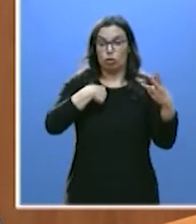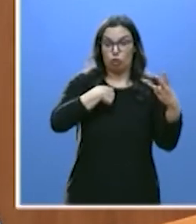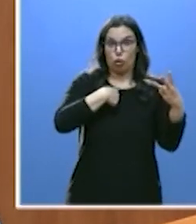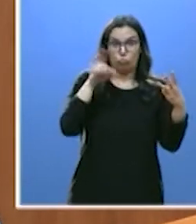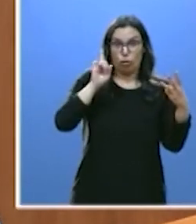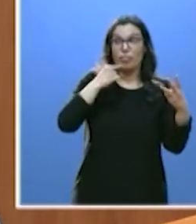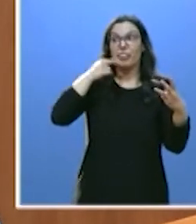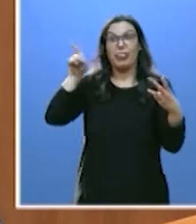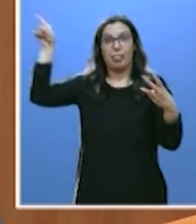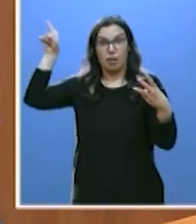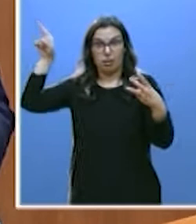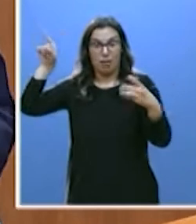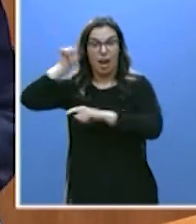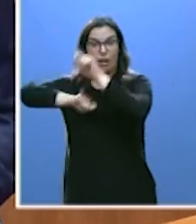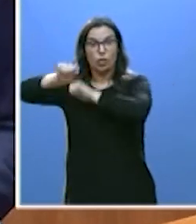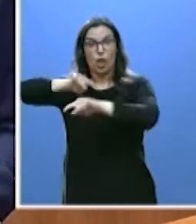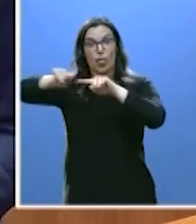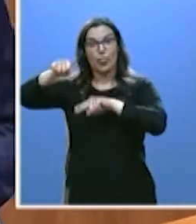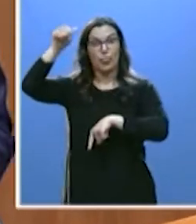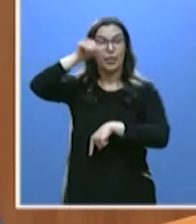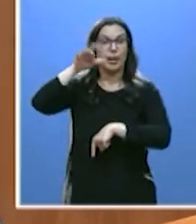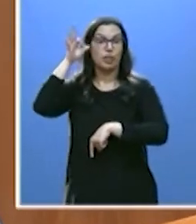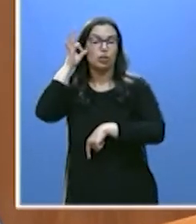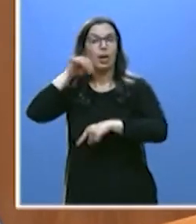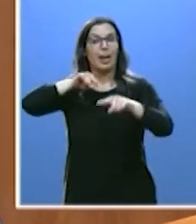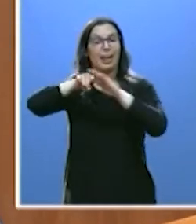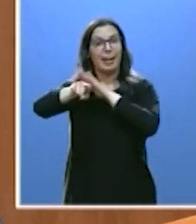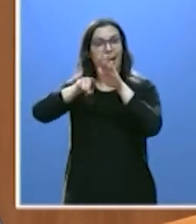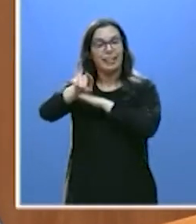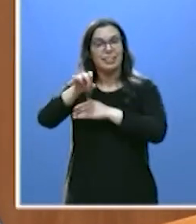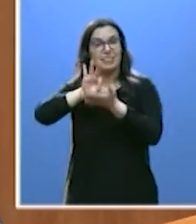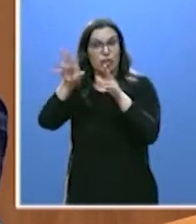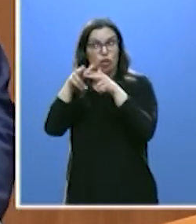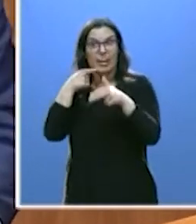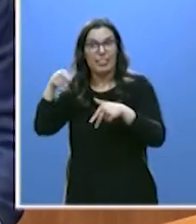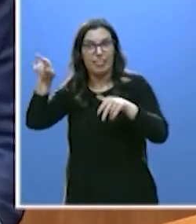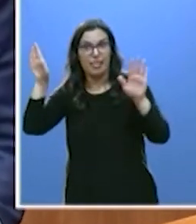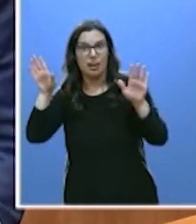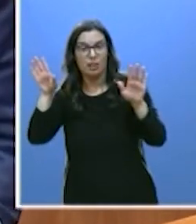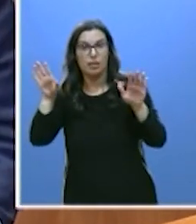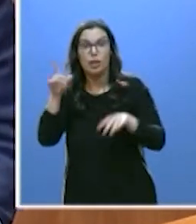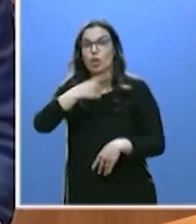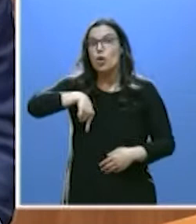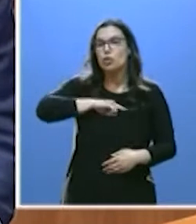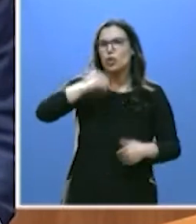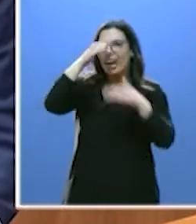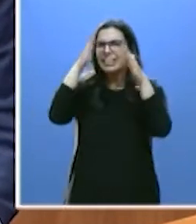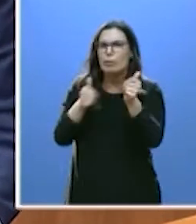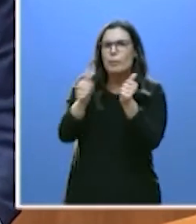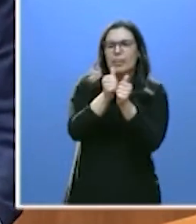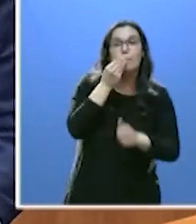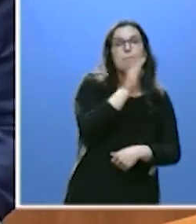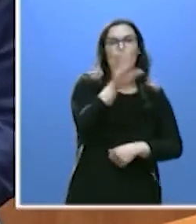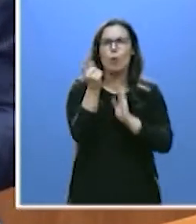la asociación de directoras y gerentes de servicios sociales. Somos la mejor atención a la dependencia con